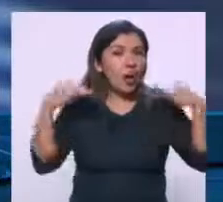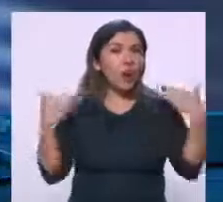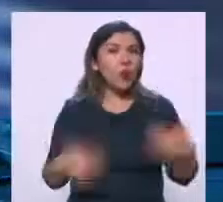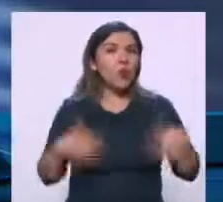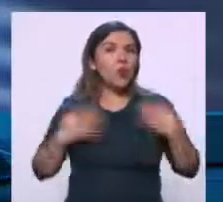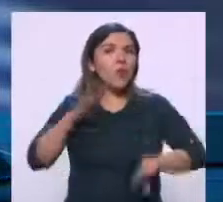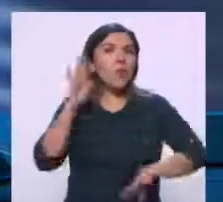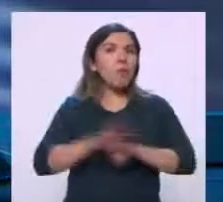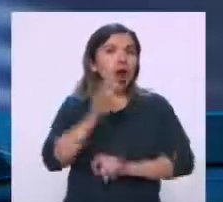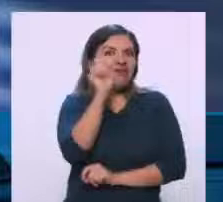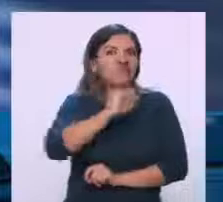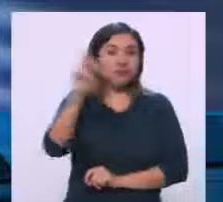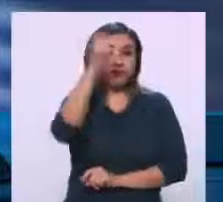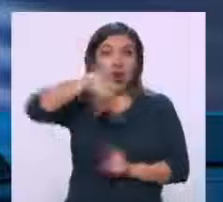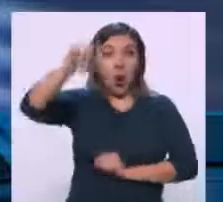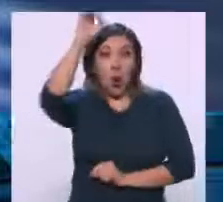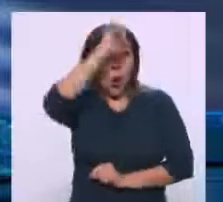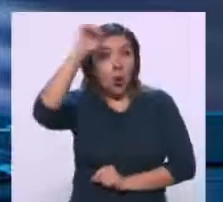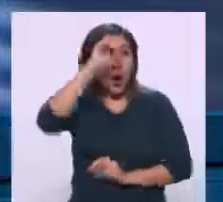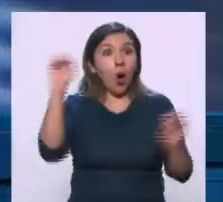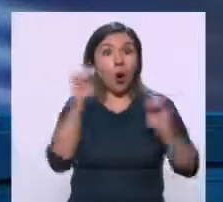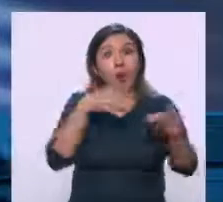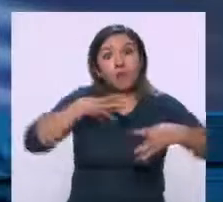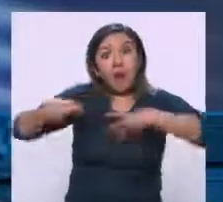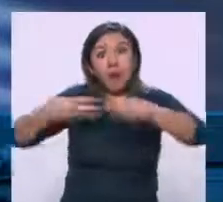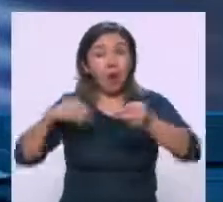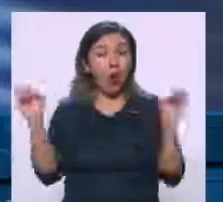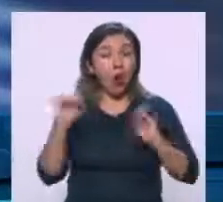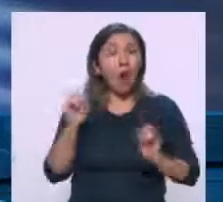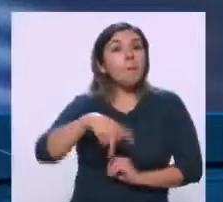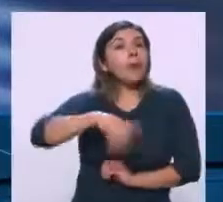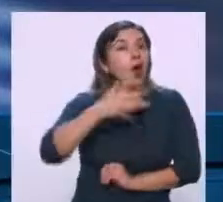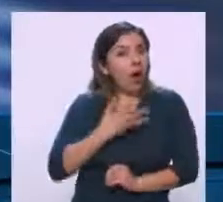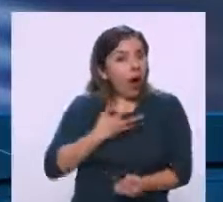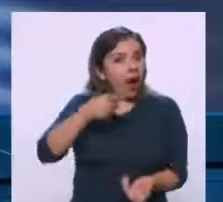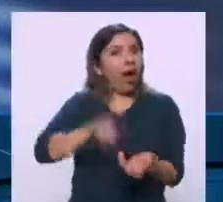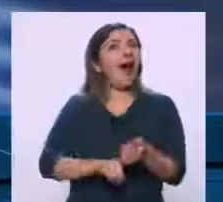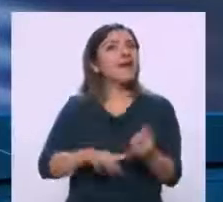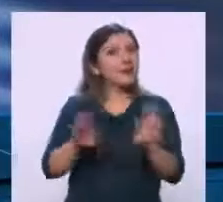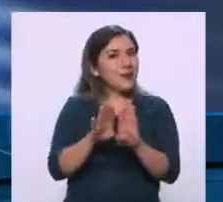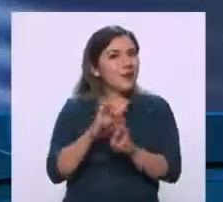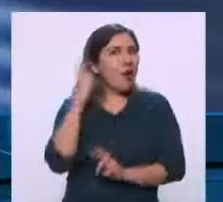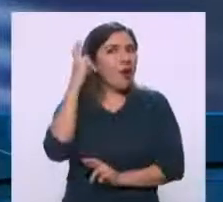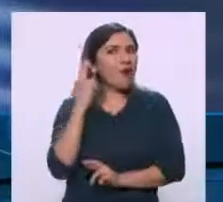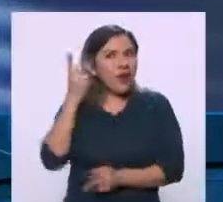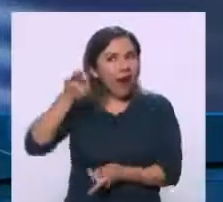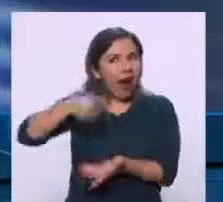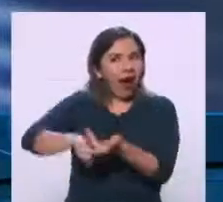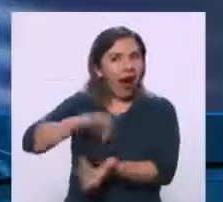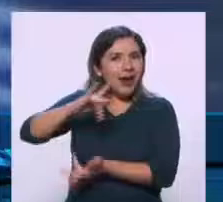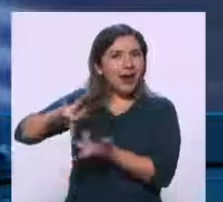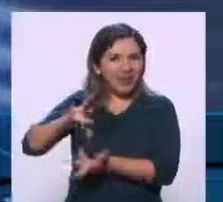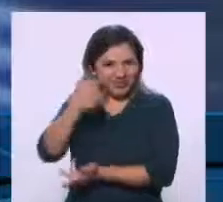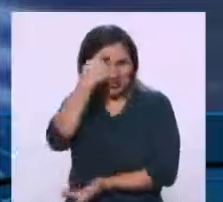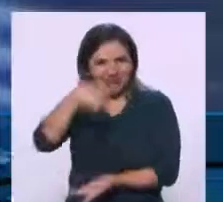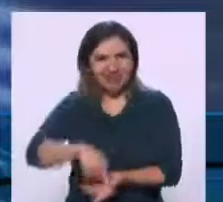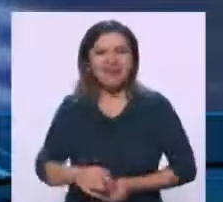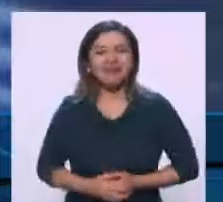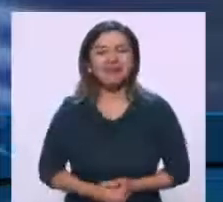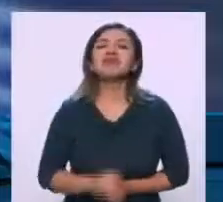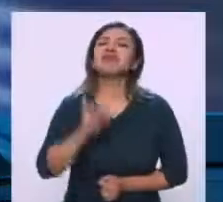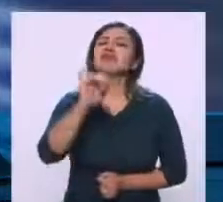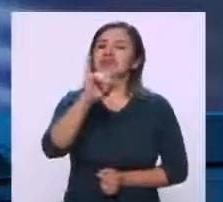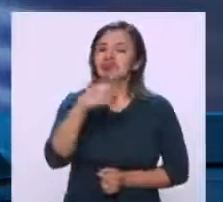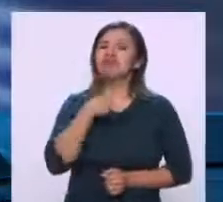a pesar de que estos grandes opinólogos no la han replicado y se han quedado calladitos, ¿sí está generando algún tipo de ruido en redes? Sí, porque,